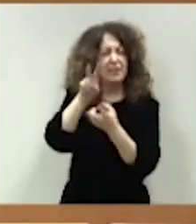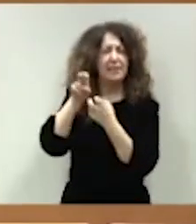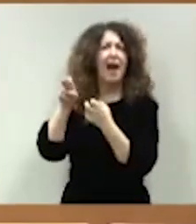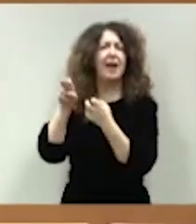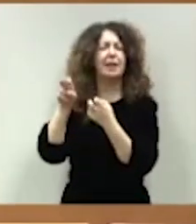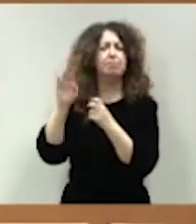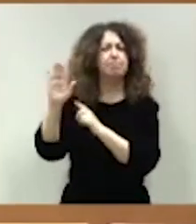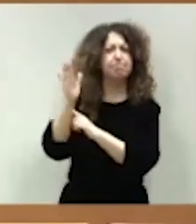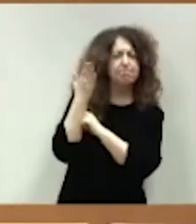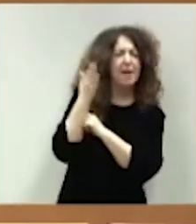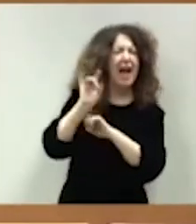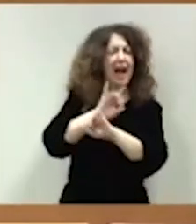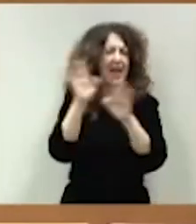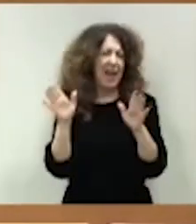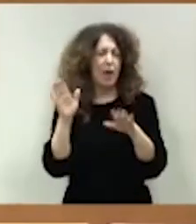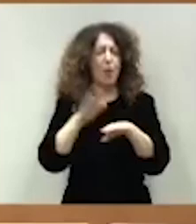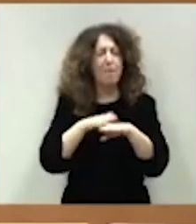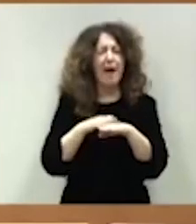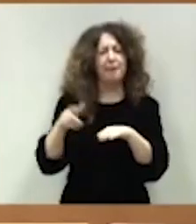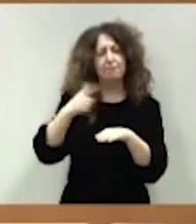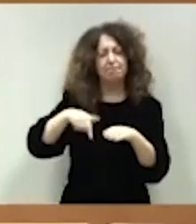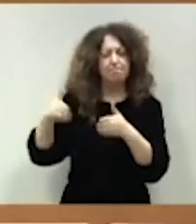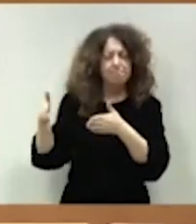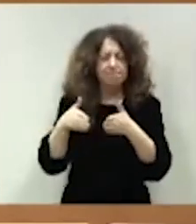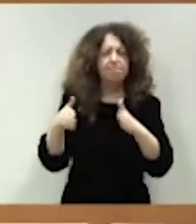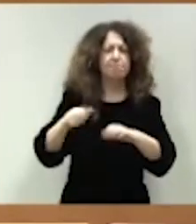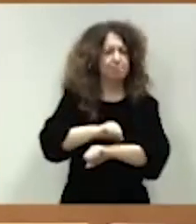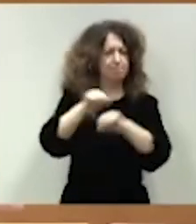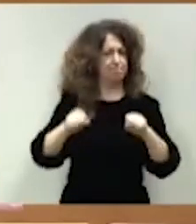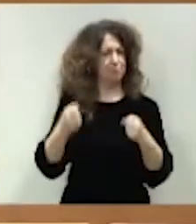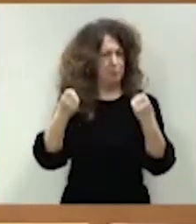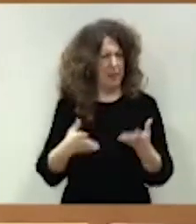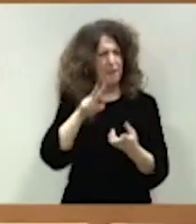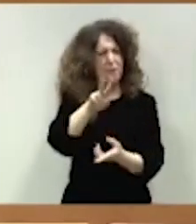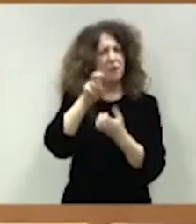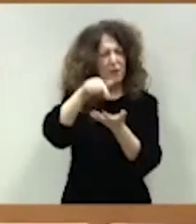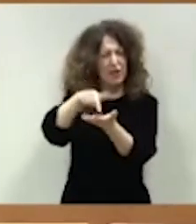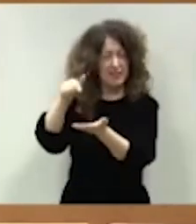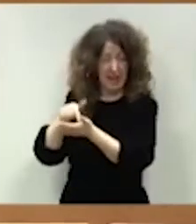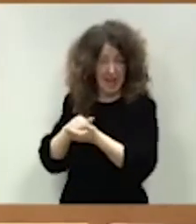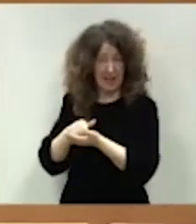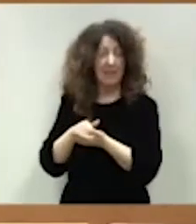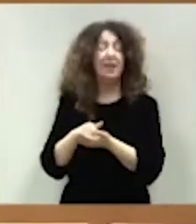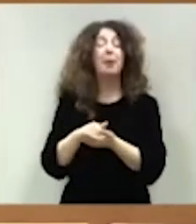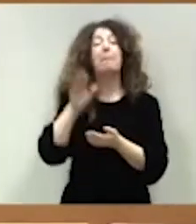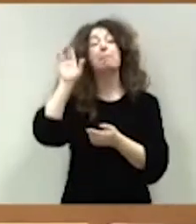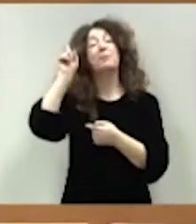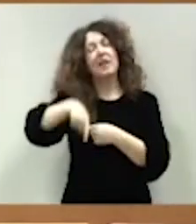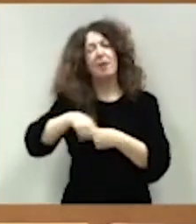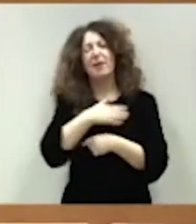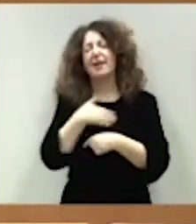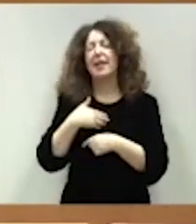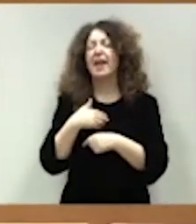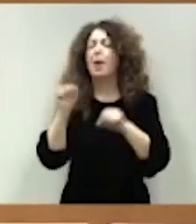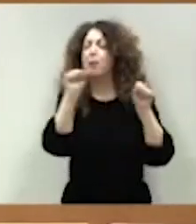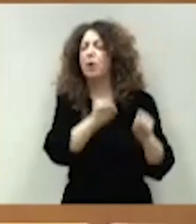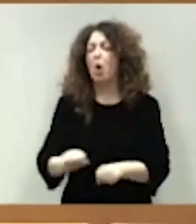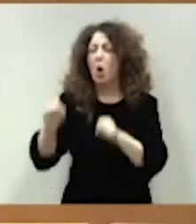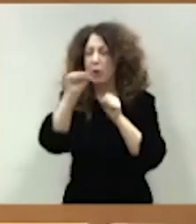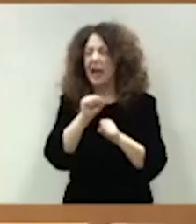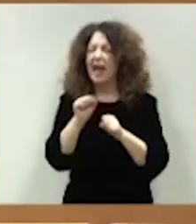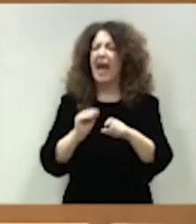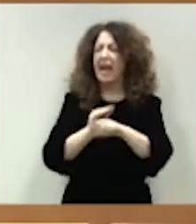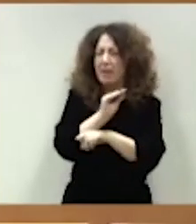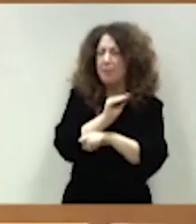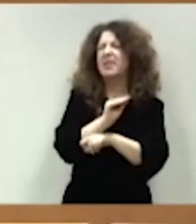avanzando en esta senda de consolidación fiscal, pero a la vez protegiendo inversiones en el ámbito verde, digital,